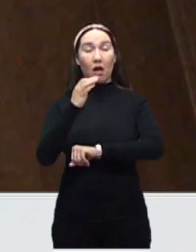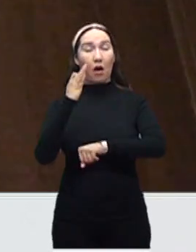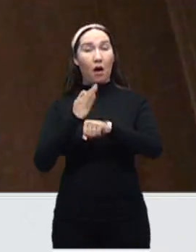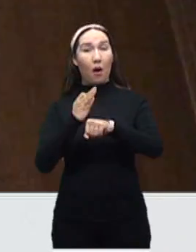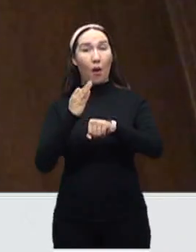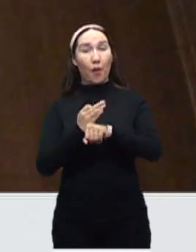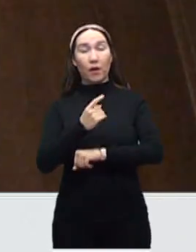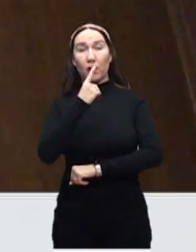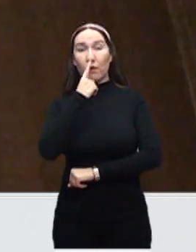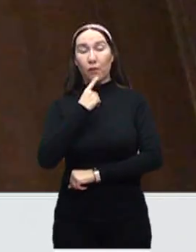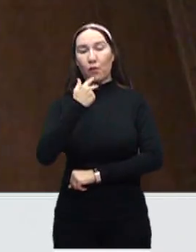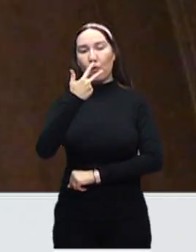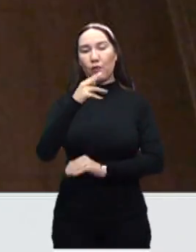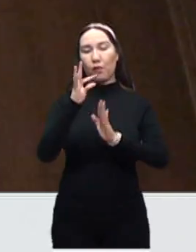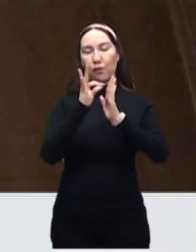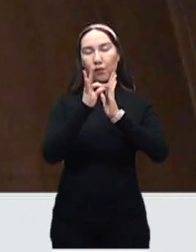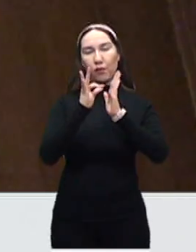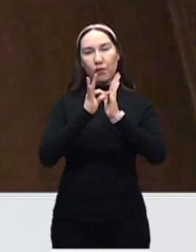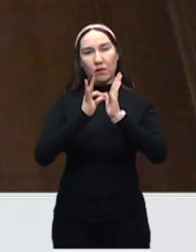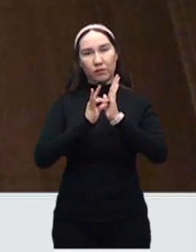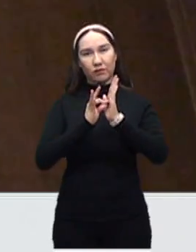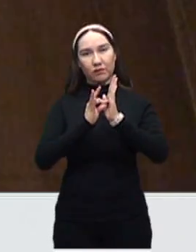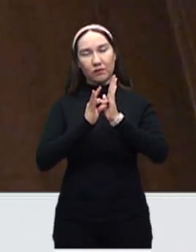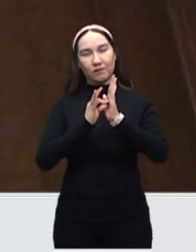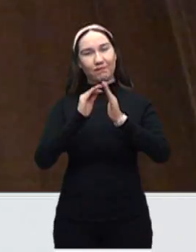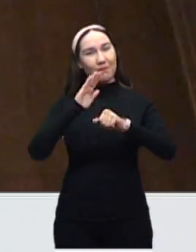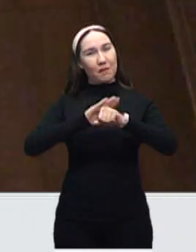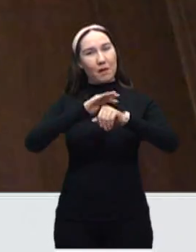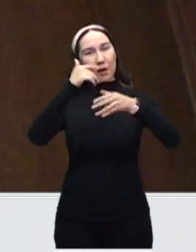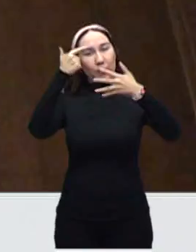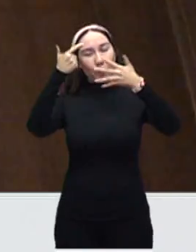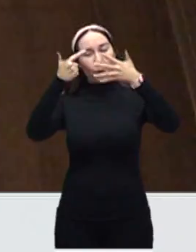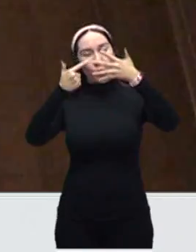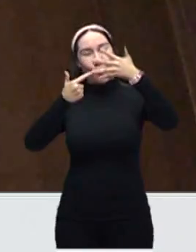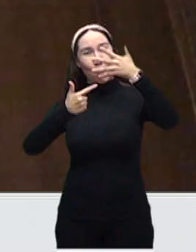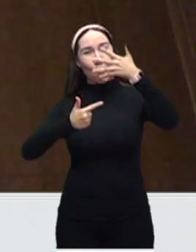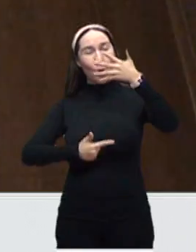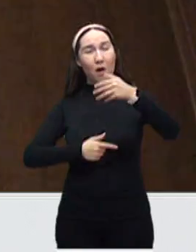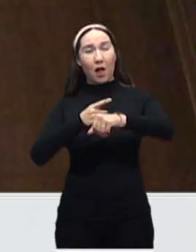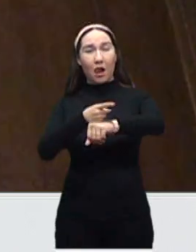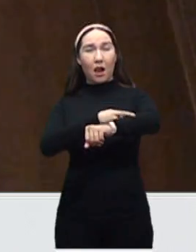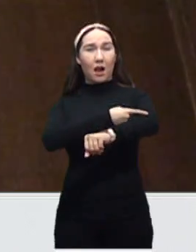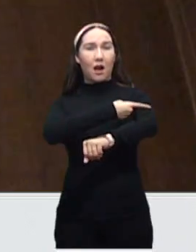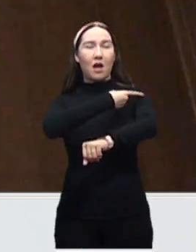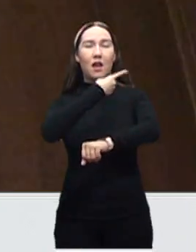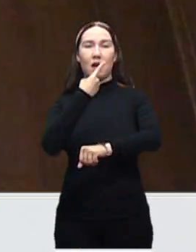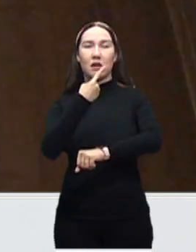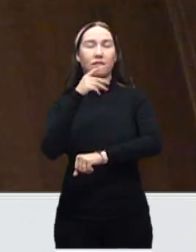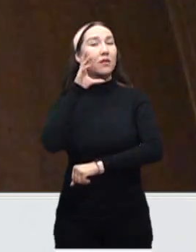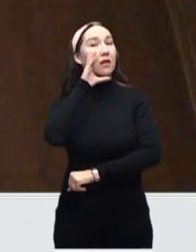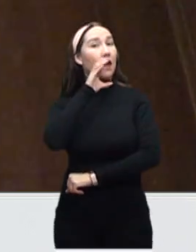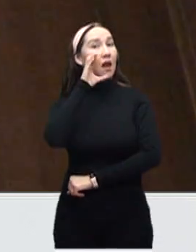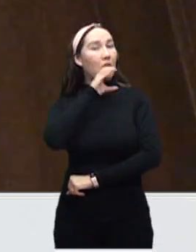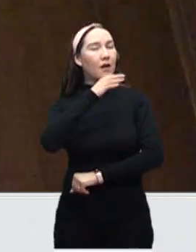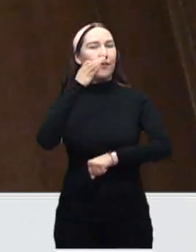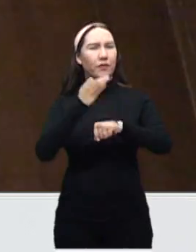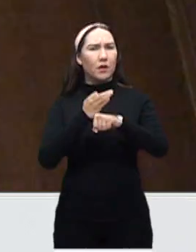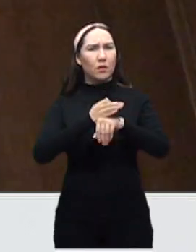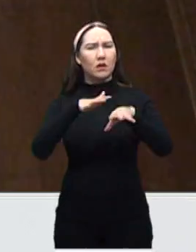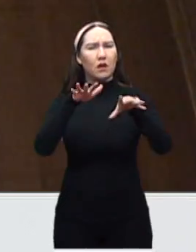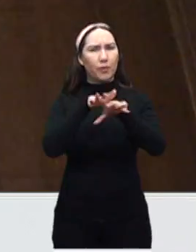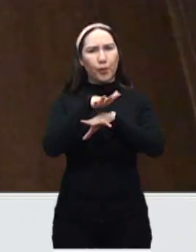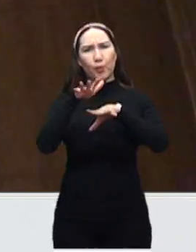son ocho puntos. Entonces es muy amplio el rango de naranja y esto, aunque hemos tenido fluctuaciones en esta